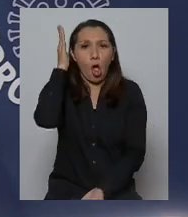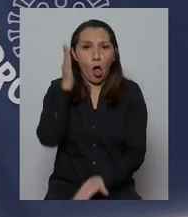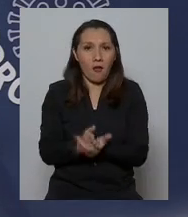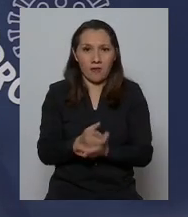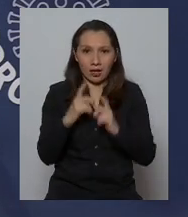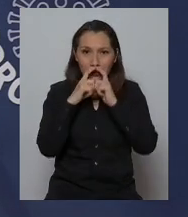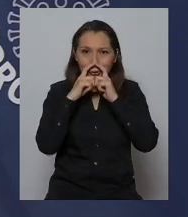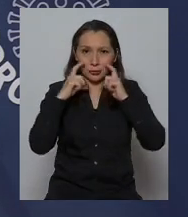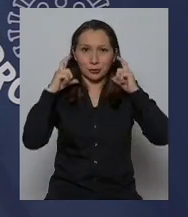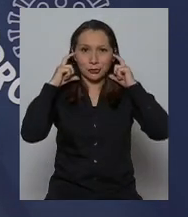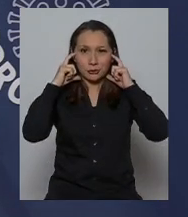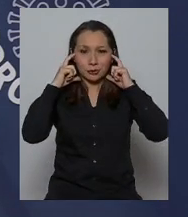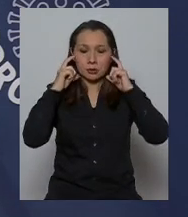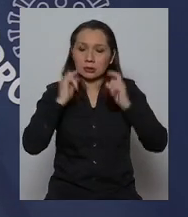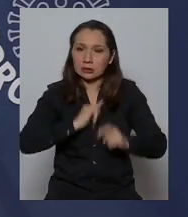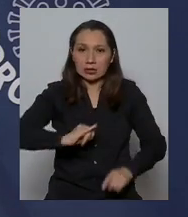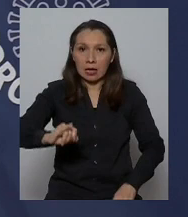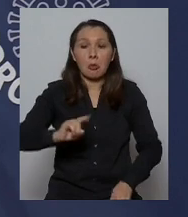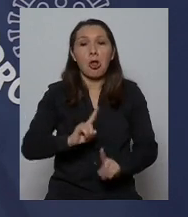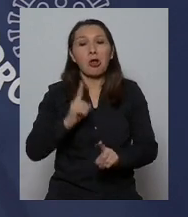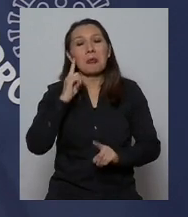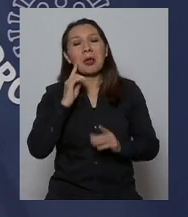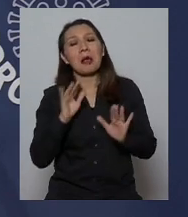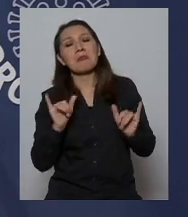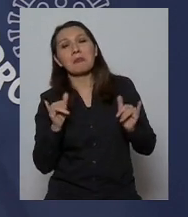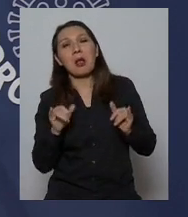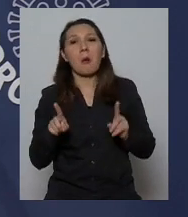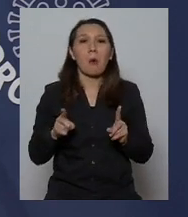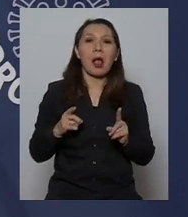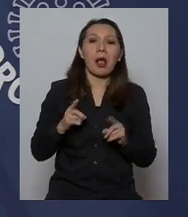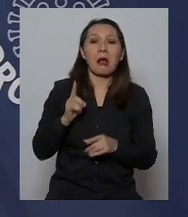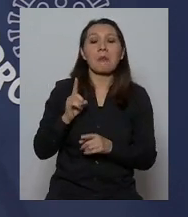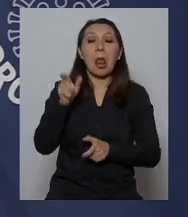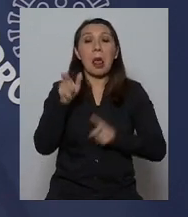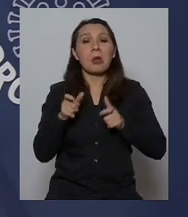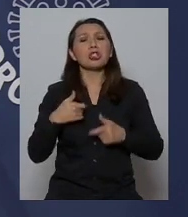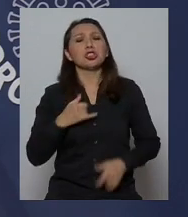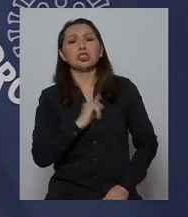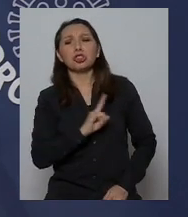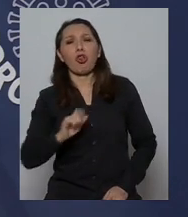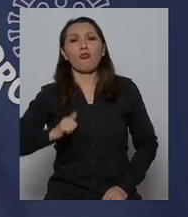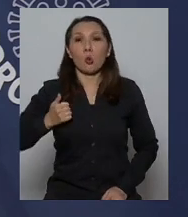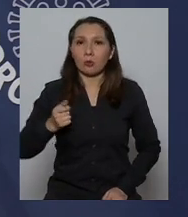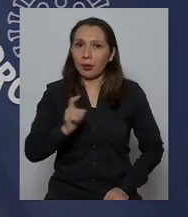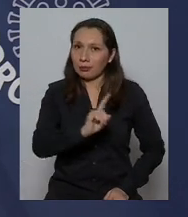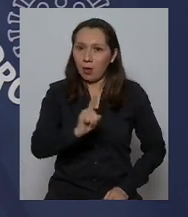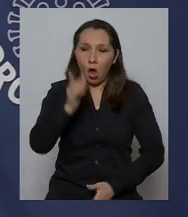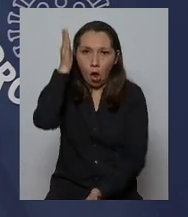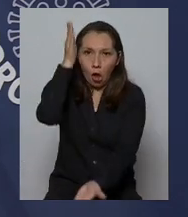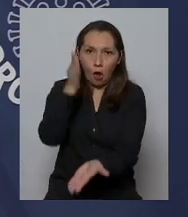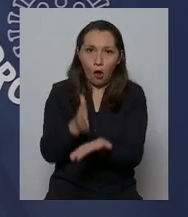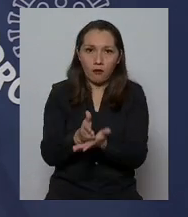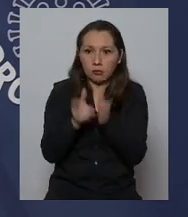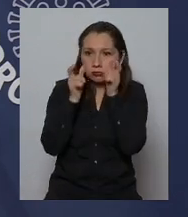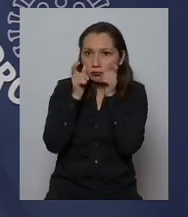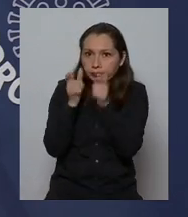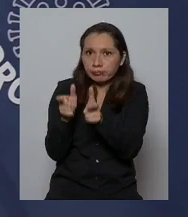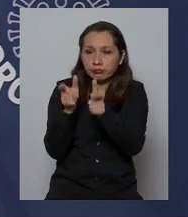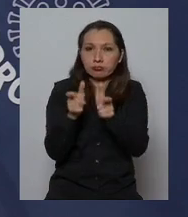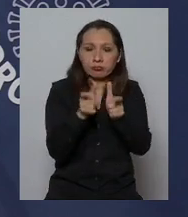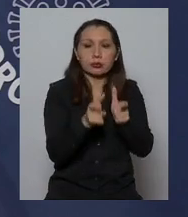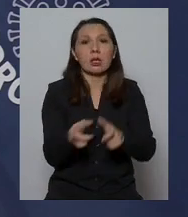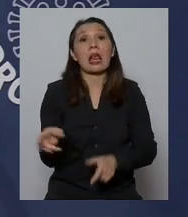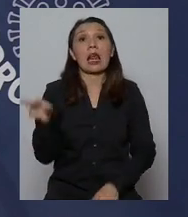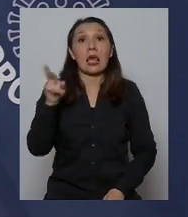obligatorio de mascarilla, no está sujeto a la decisión de las personas, es obligatorio y va a ser fiscalizado